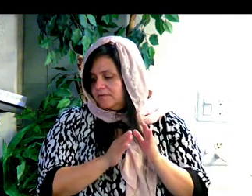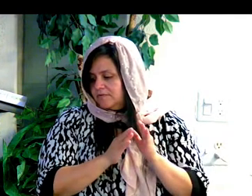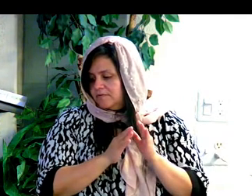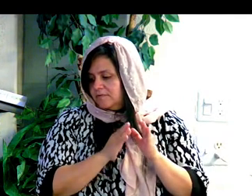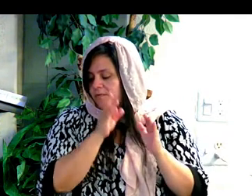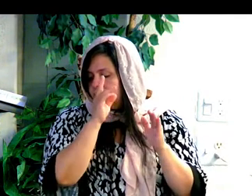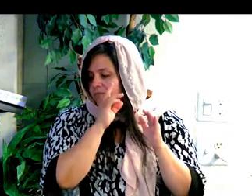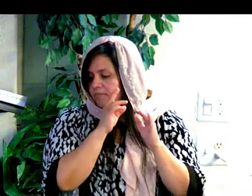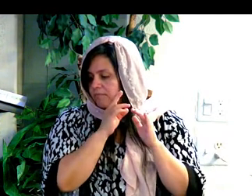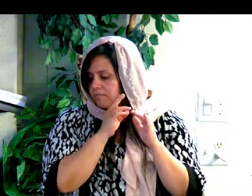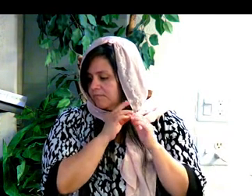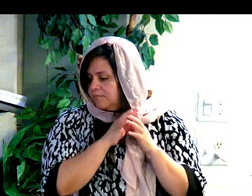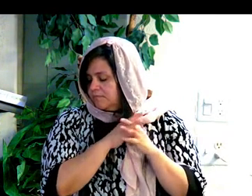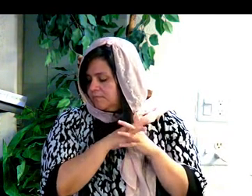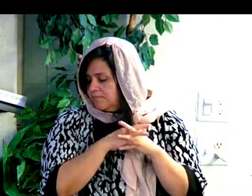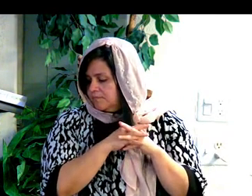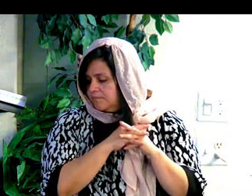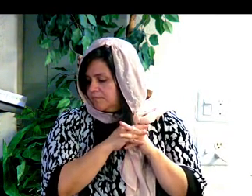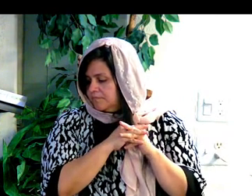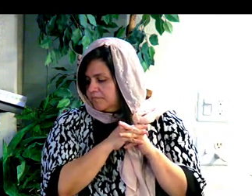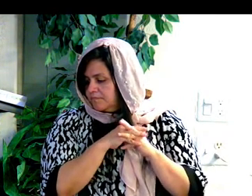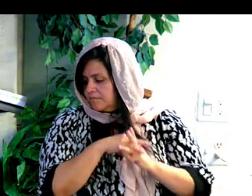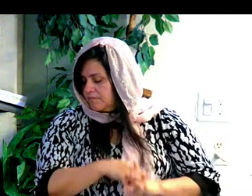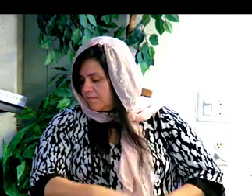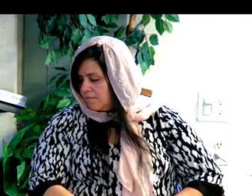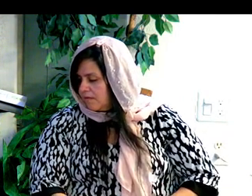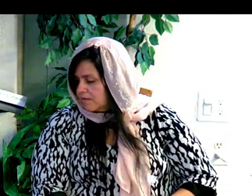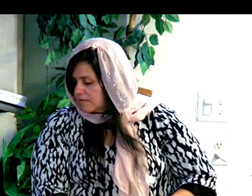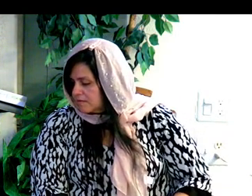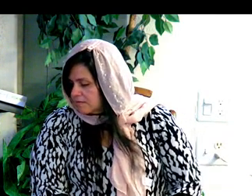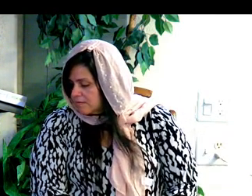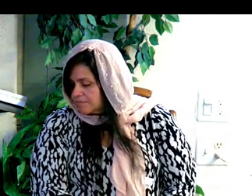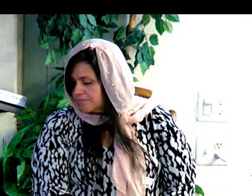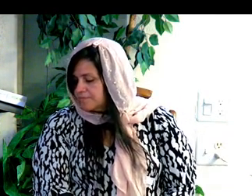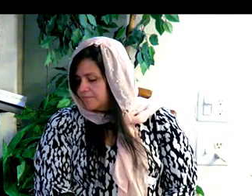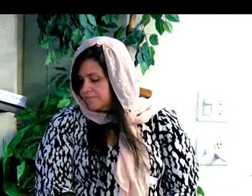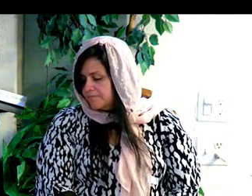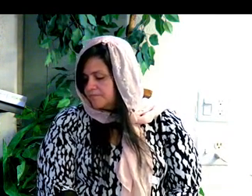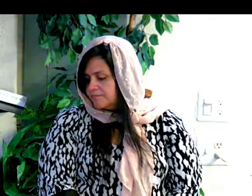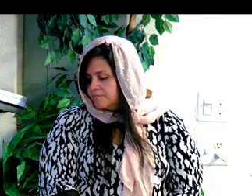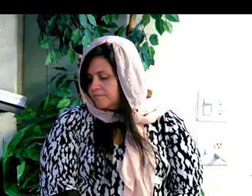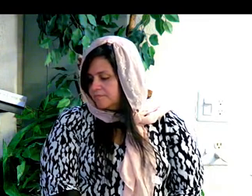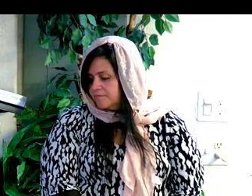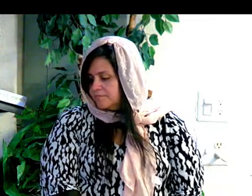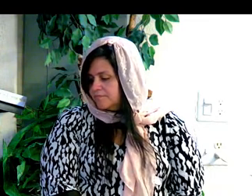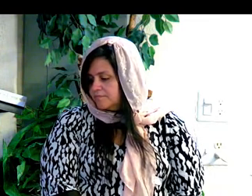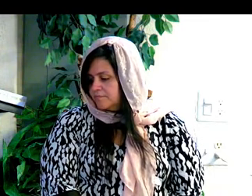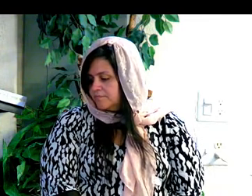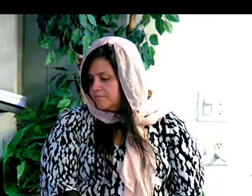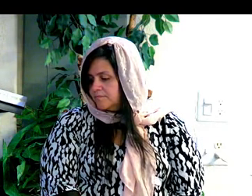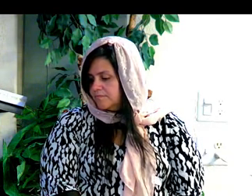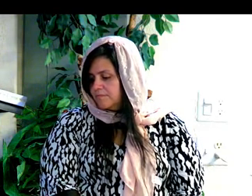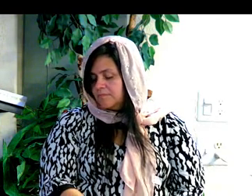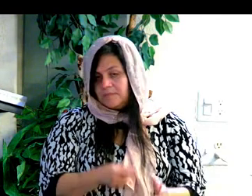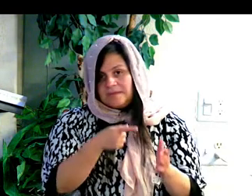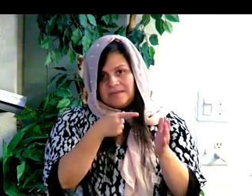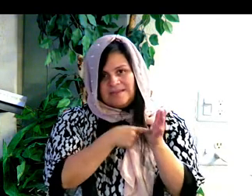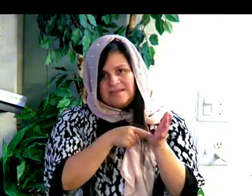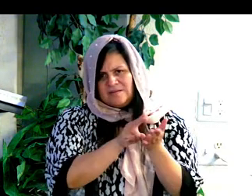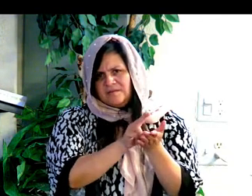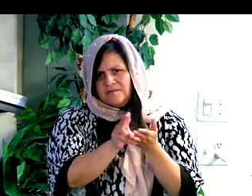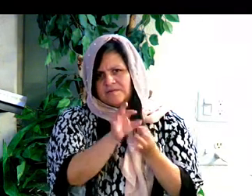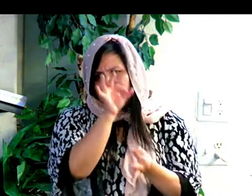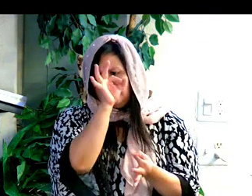espíritu en esos días, y profetizarán. And so, this pouring out of the spirit, he's quoting Joel.